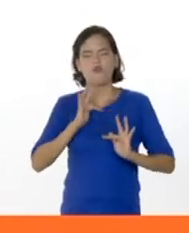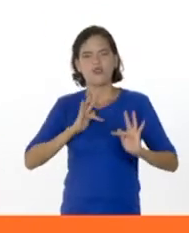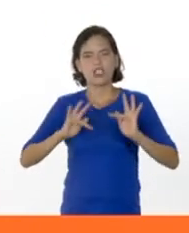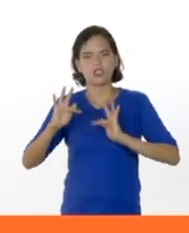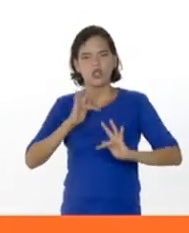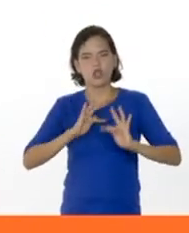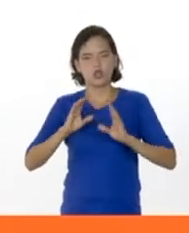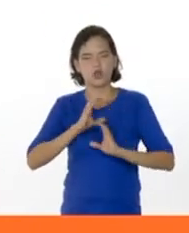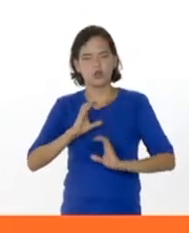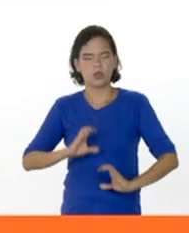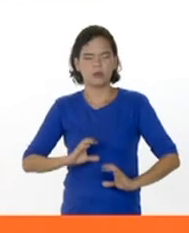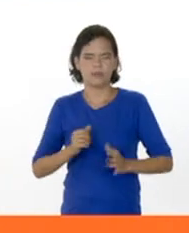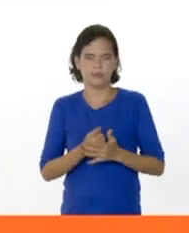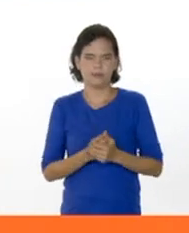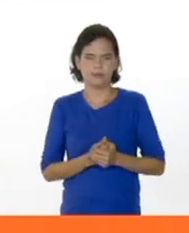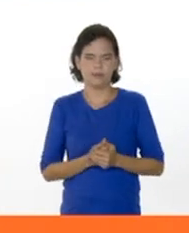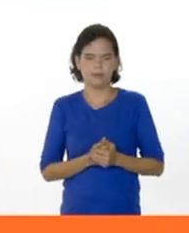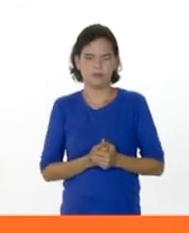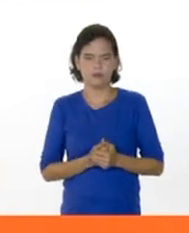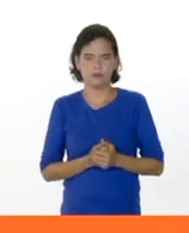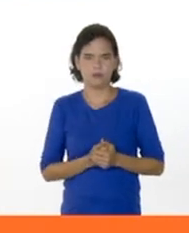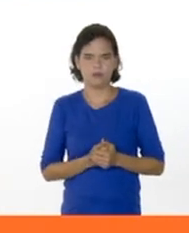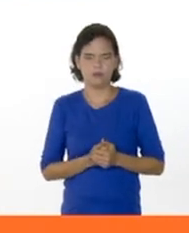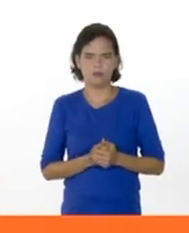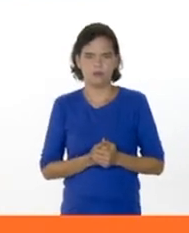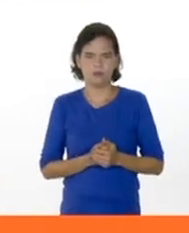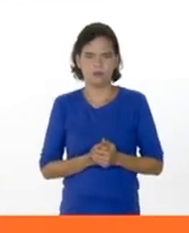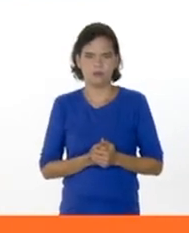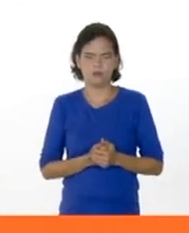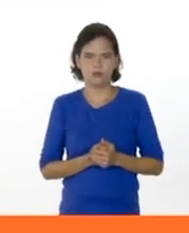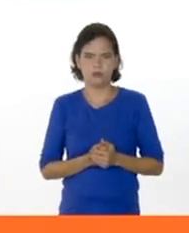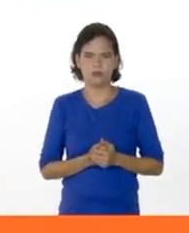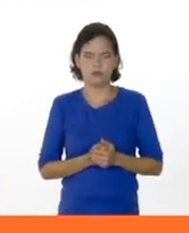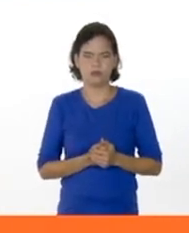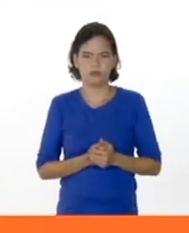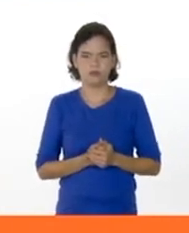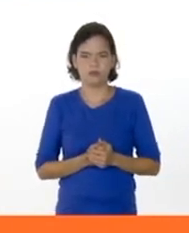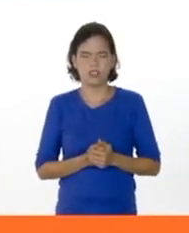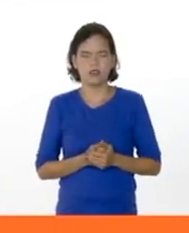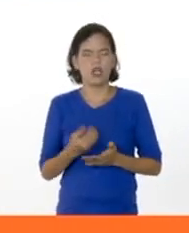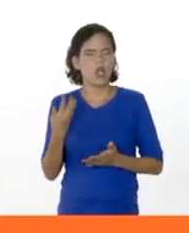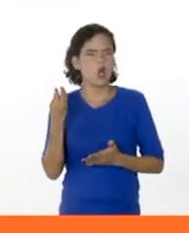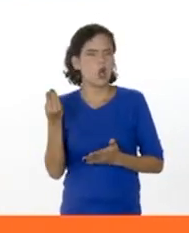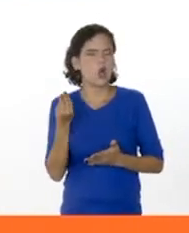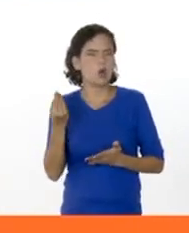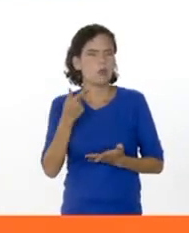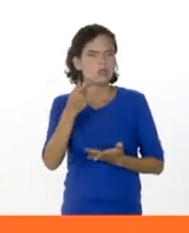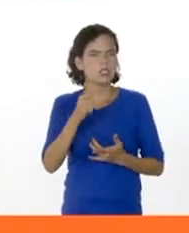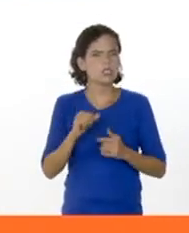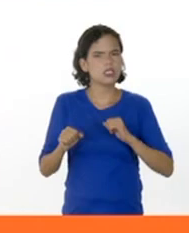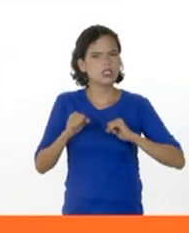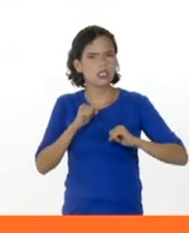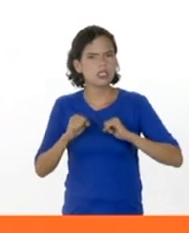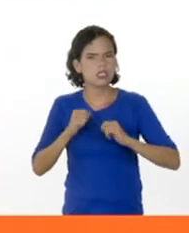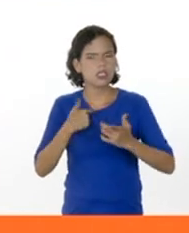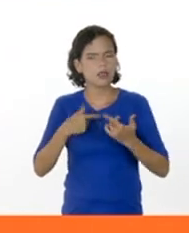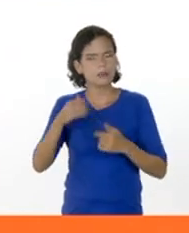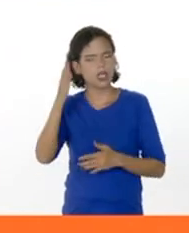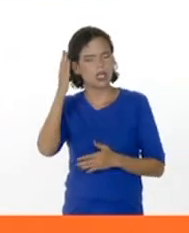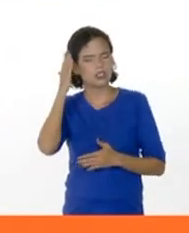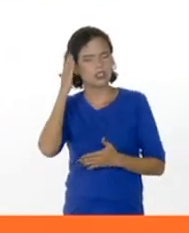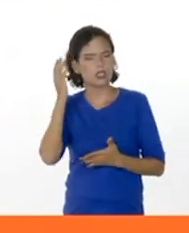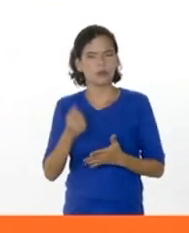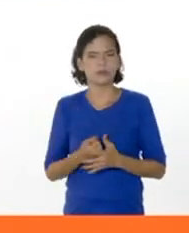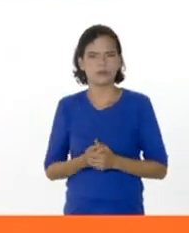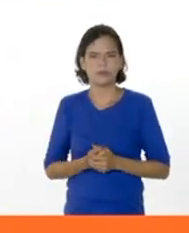cuerpo. Pero, ¿cómo se da esa dinámica en el cerebro, esa